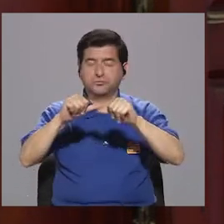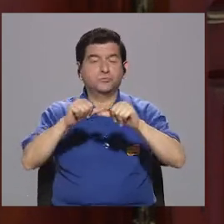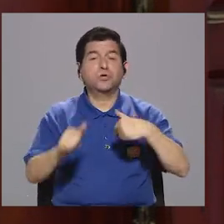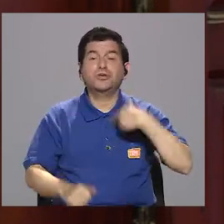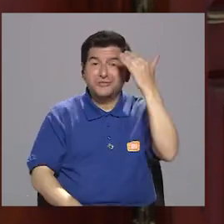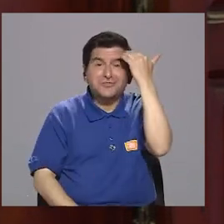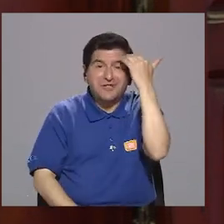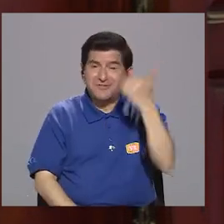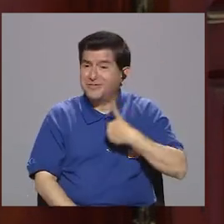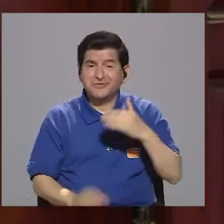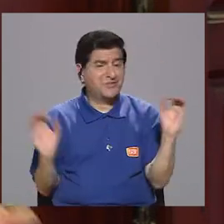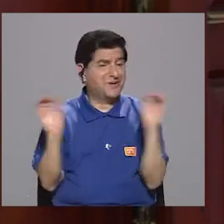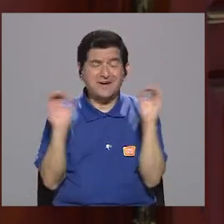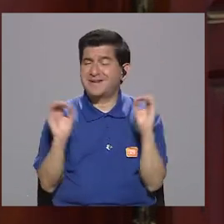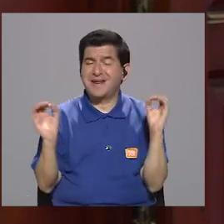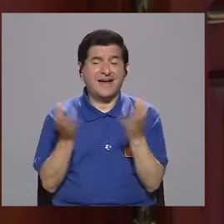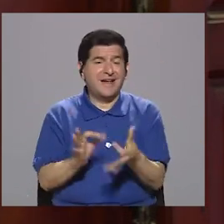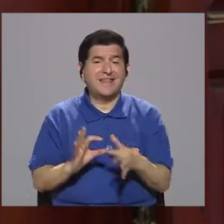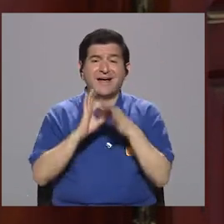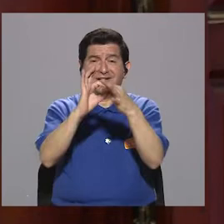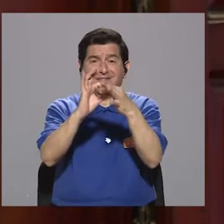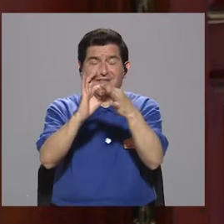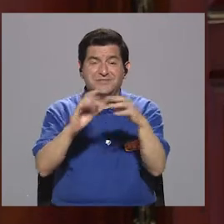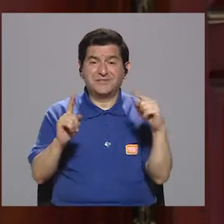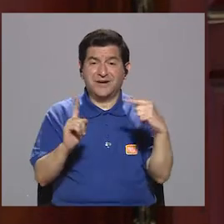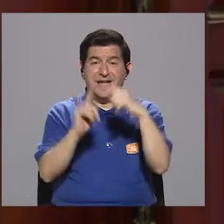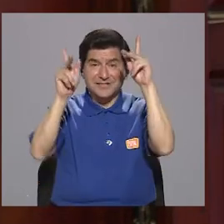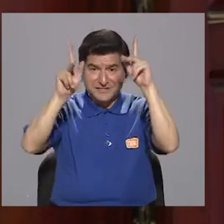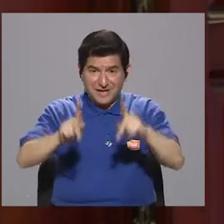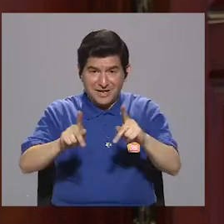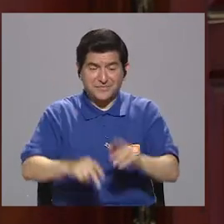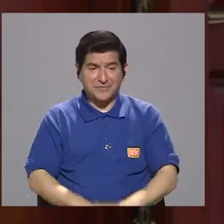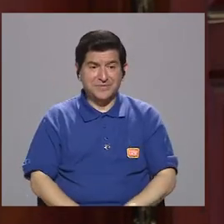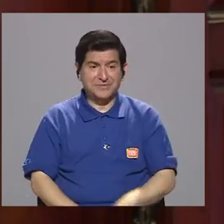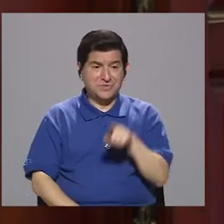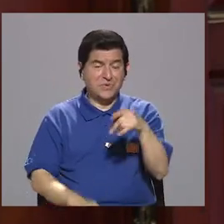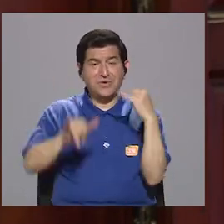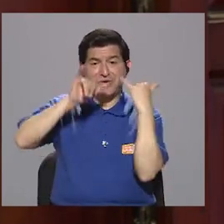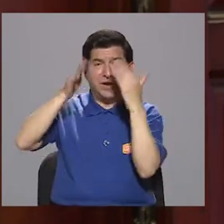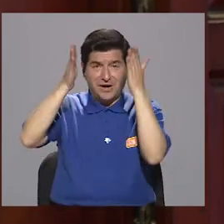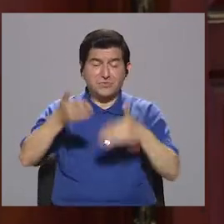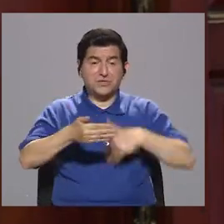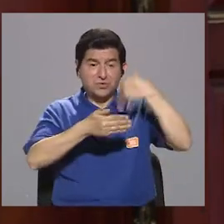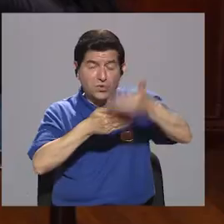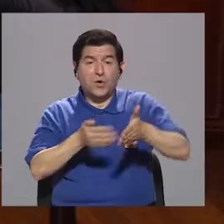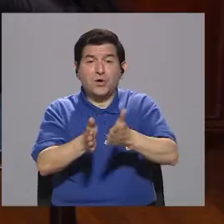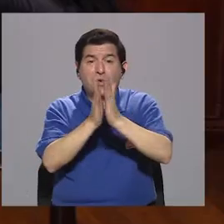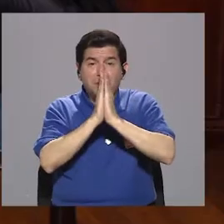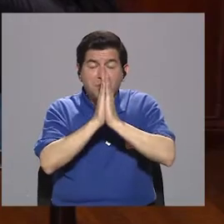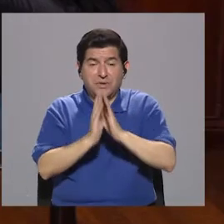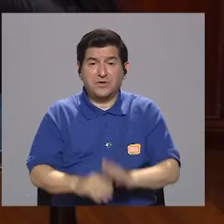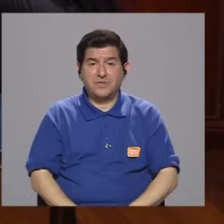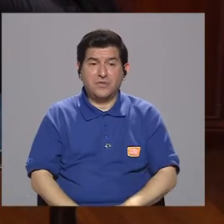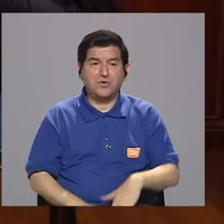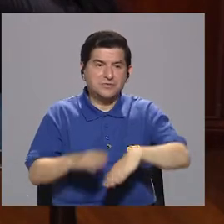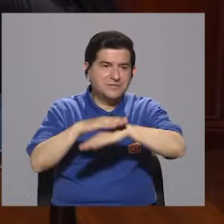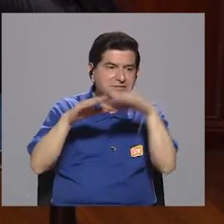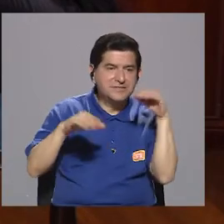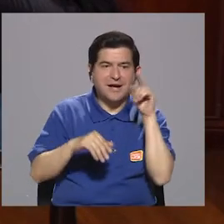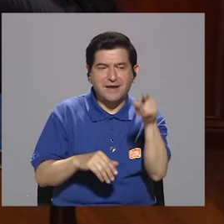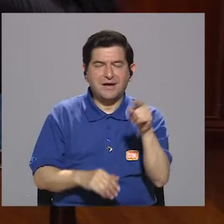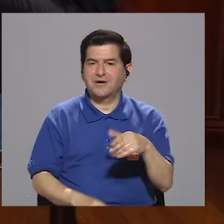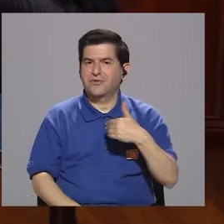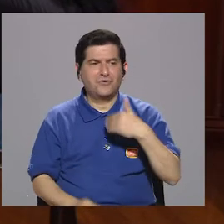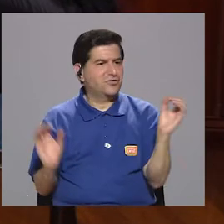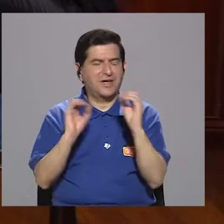perfectamente porque yo no había tenido ninguna relación. Hasta la persona que presentó la acusación días después pidió que me sacaran a mí